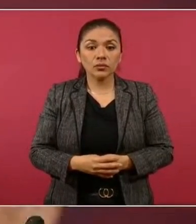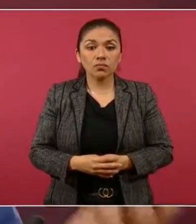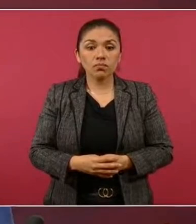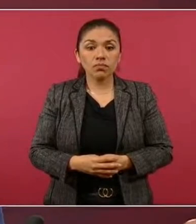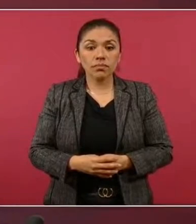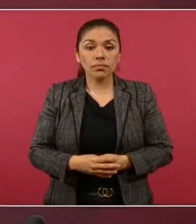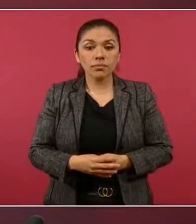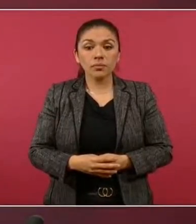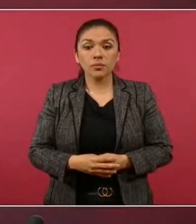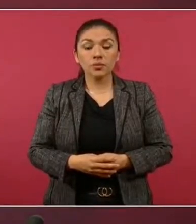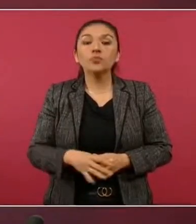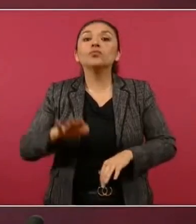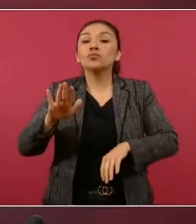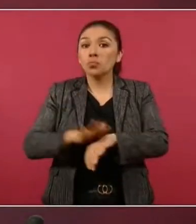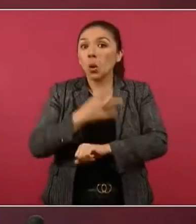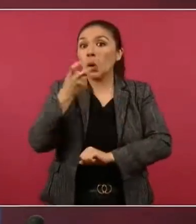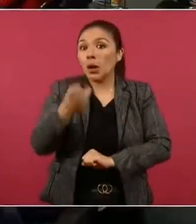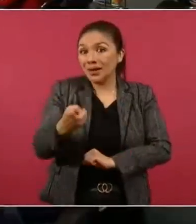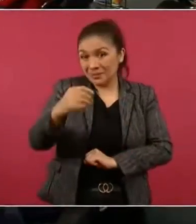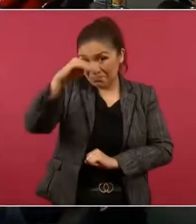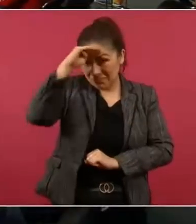Por eso no es un asunto